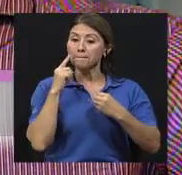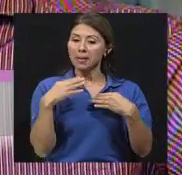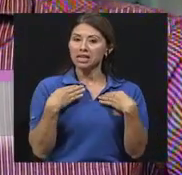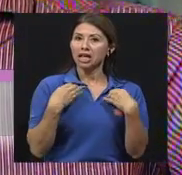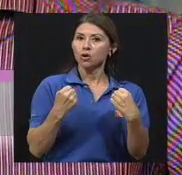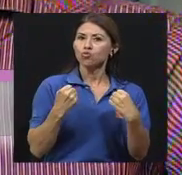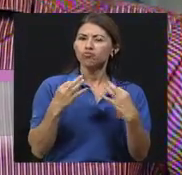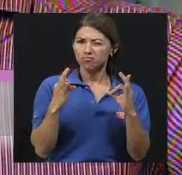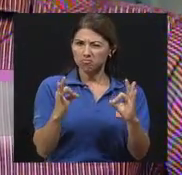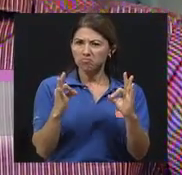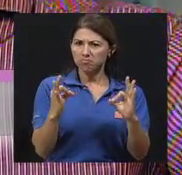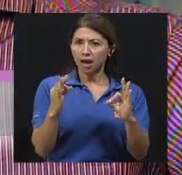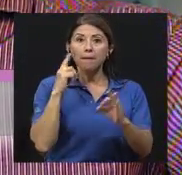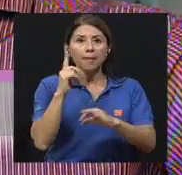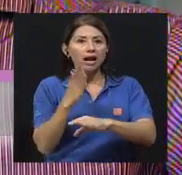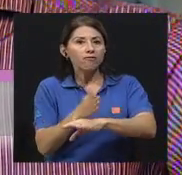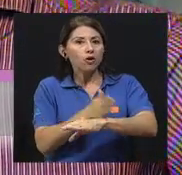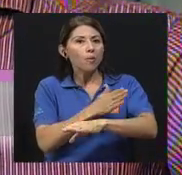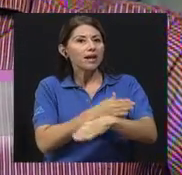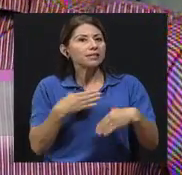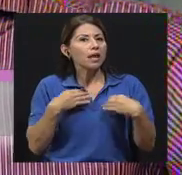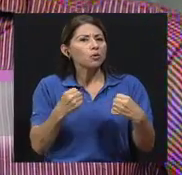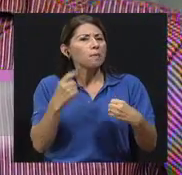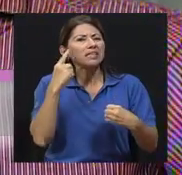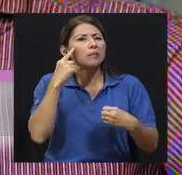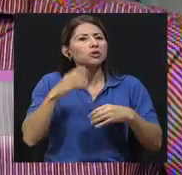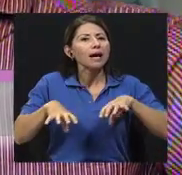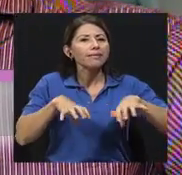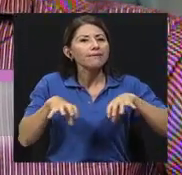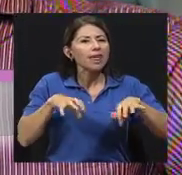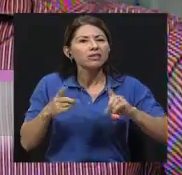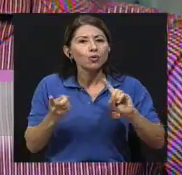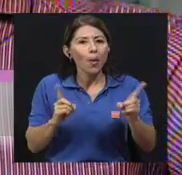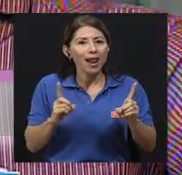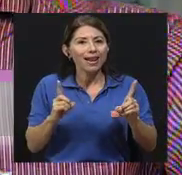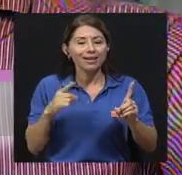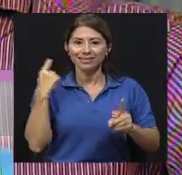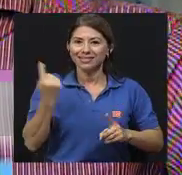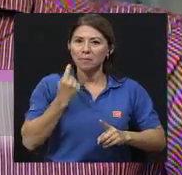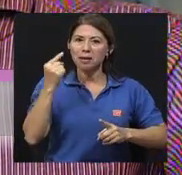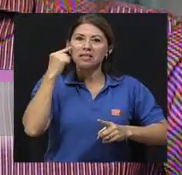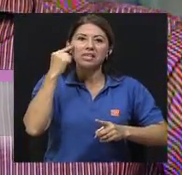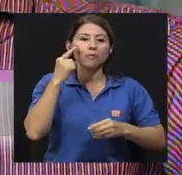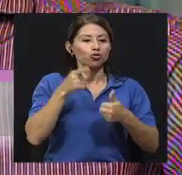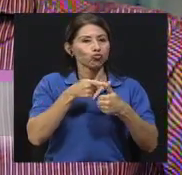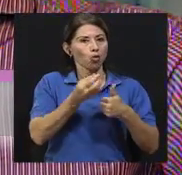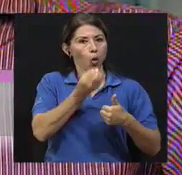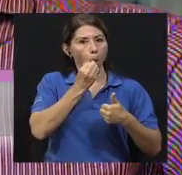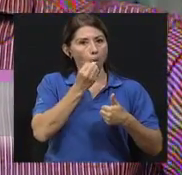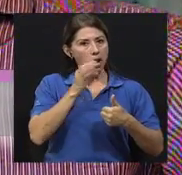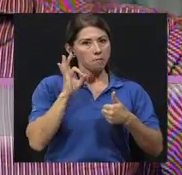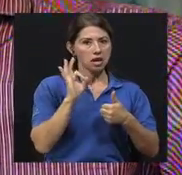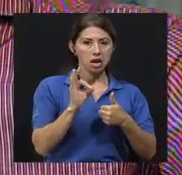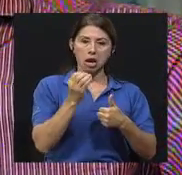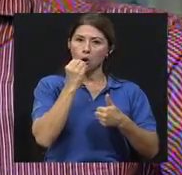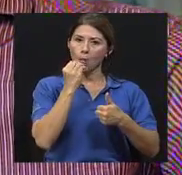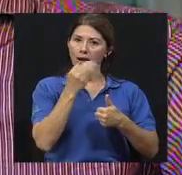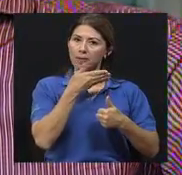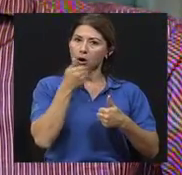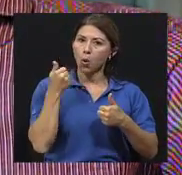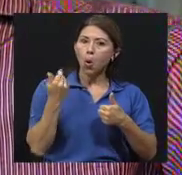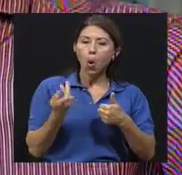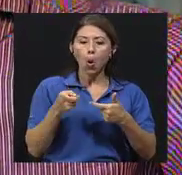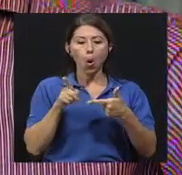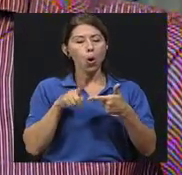nuestra salud o para recuperarla, normalmente recurrimos a aspectos nutricionales, tratar de comer